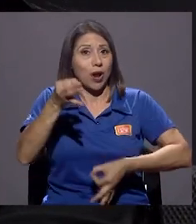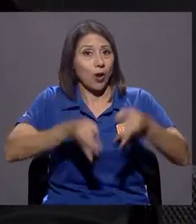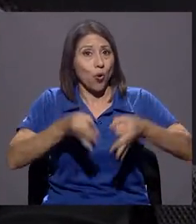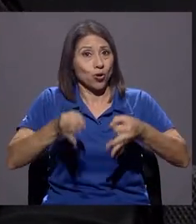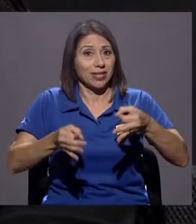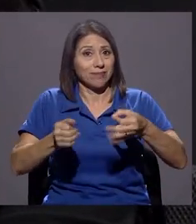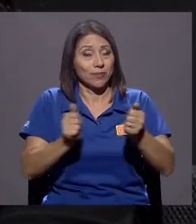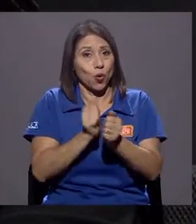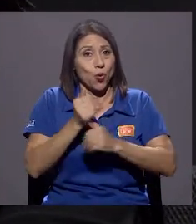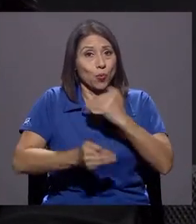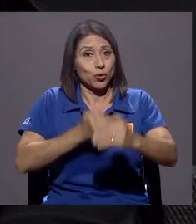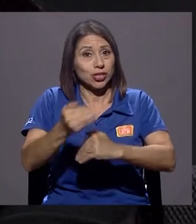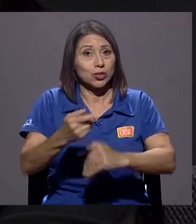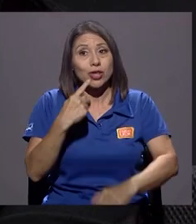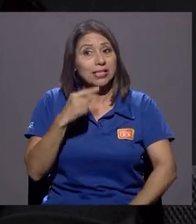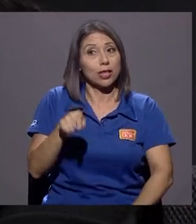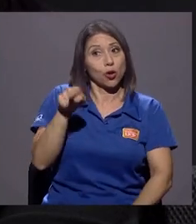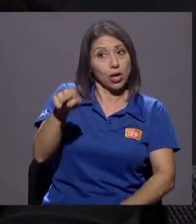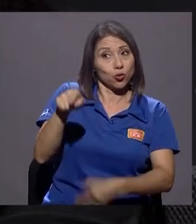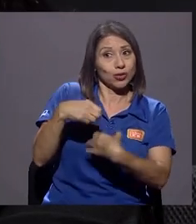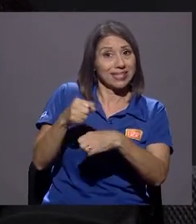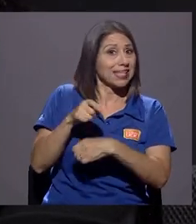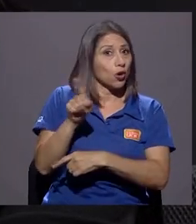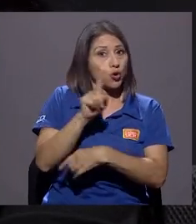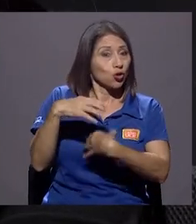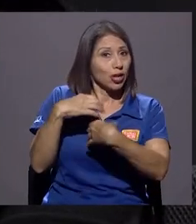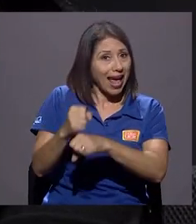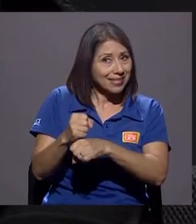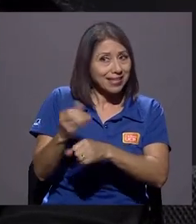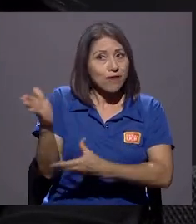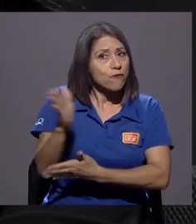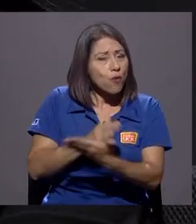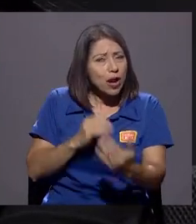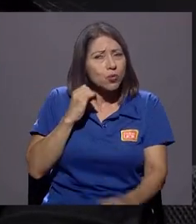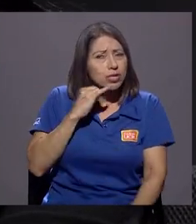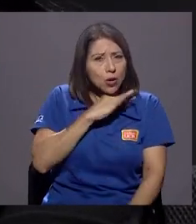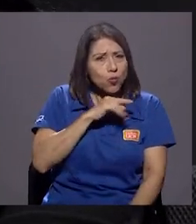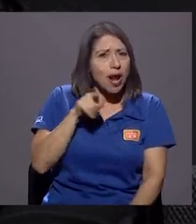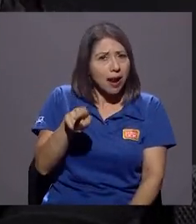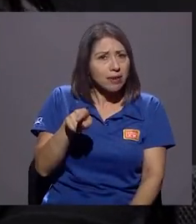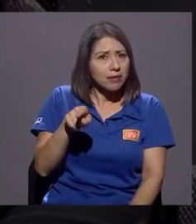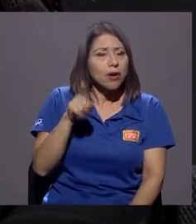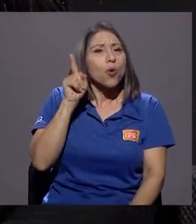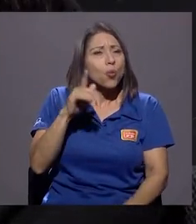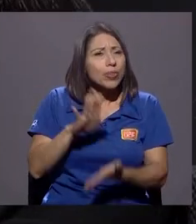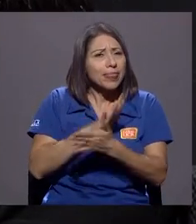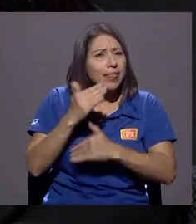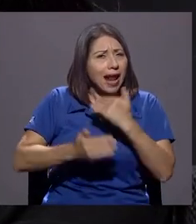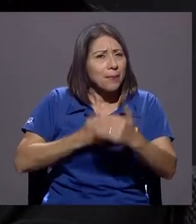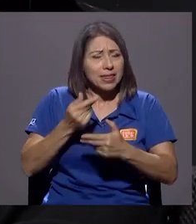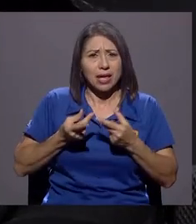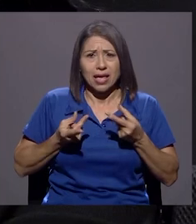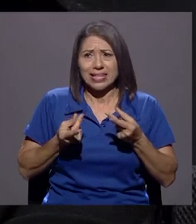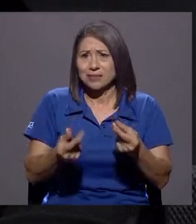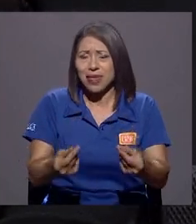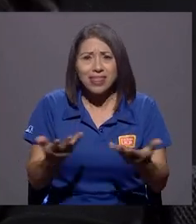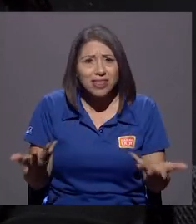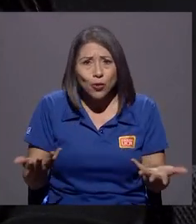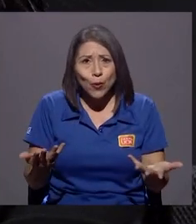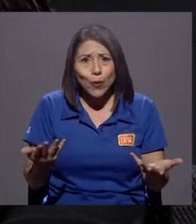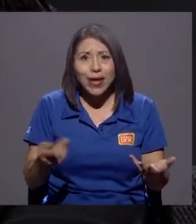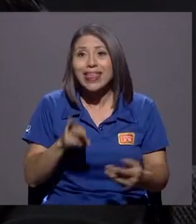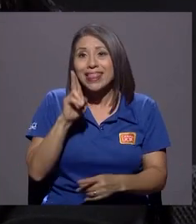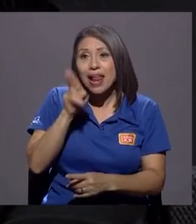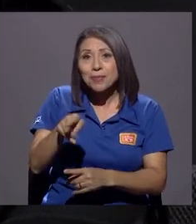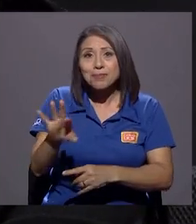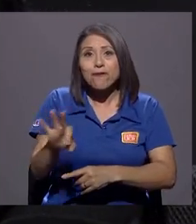diciéndole lo que hicieron no se hace, y fue completamente irregular, un trámite, como dijeron, sumamente expedito. De la misma